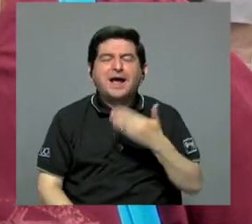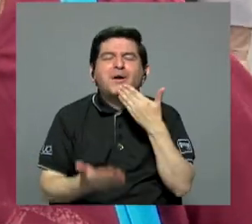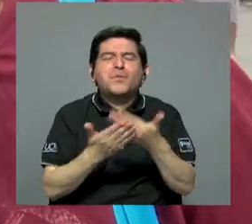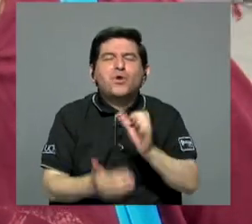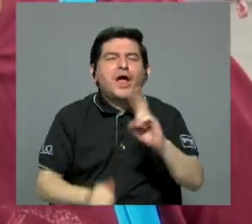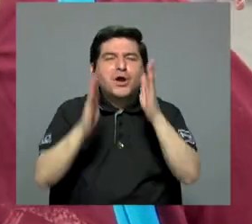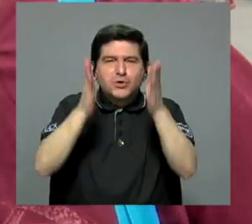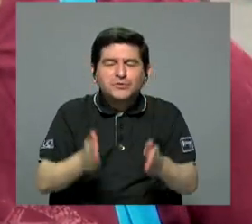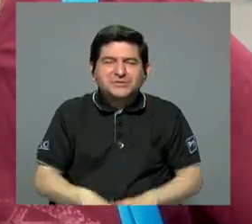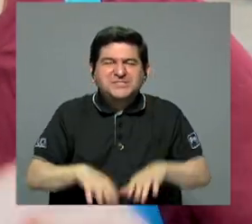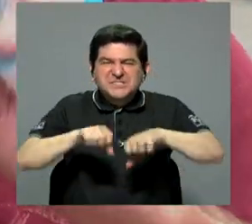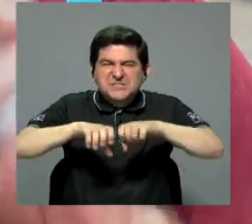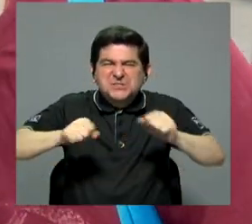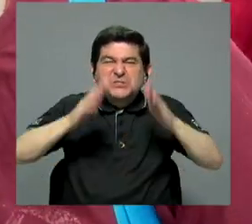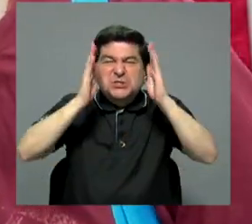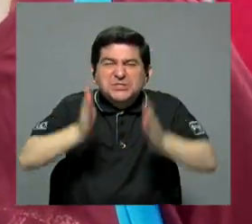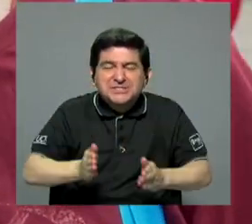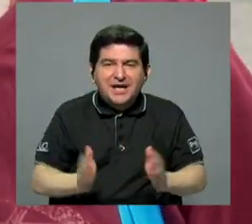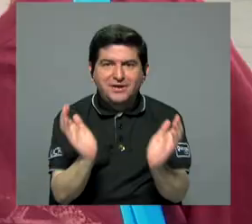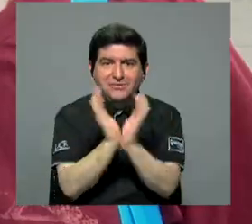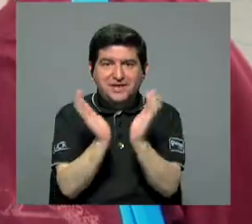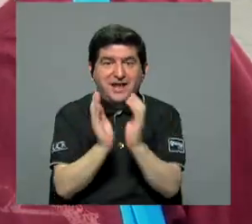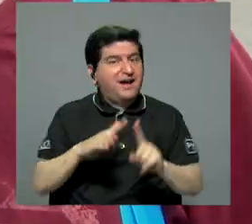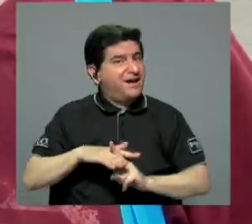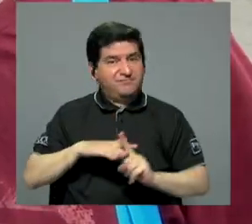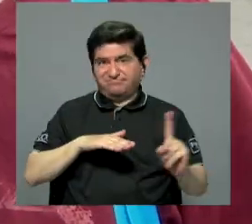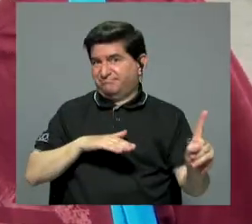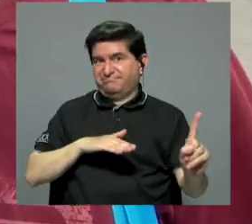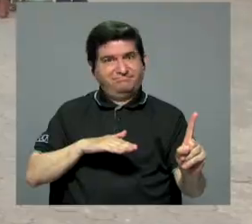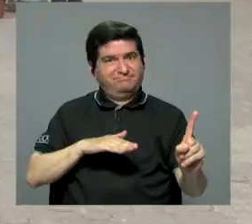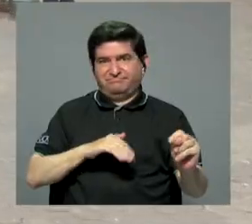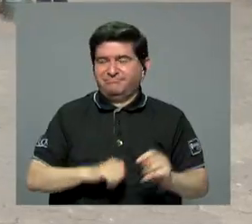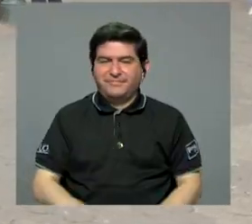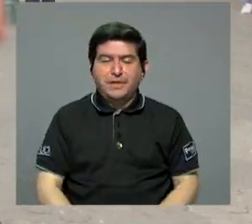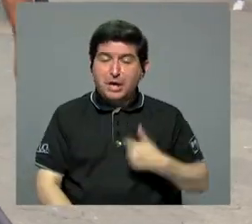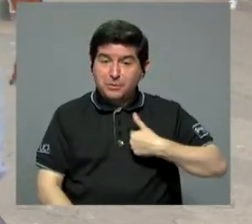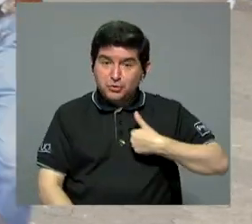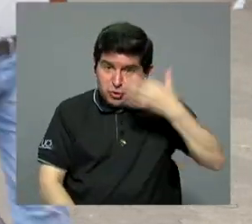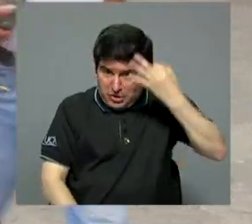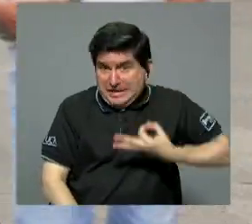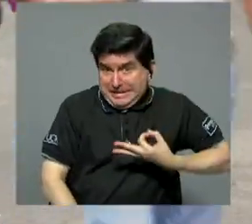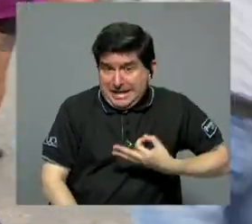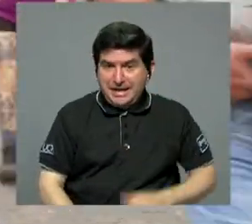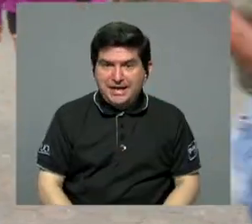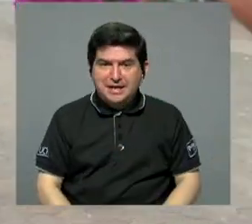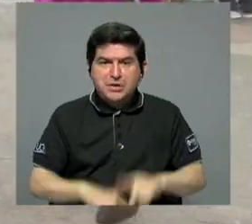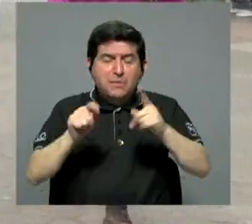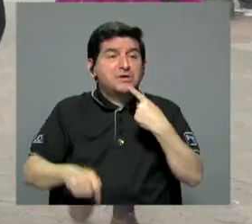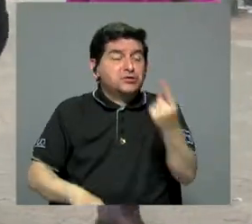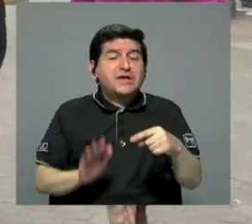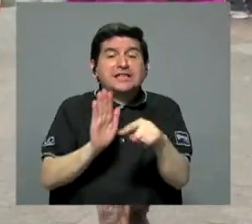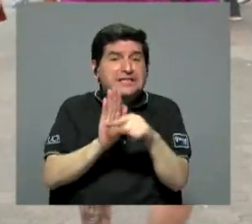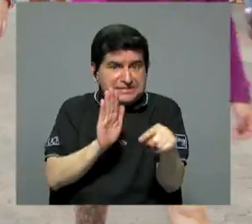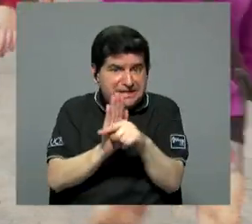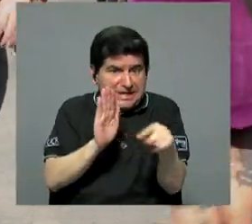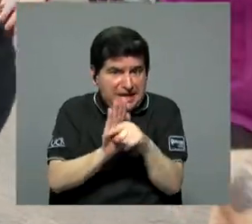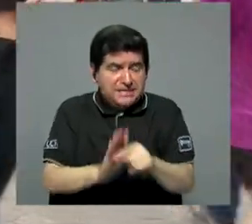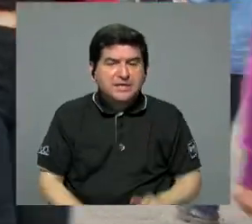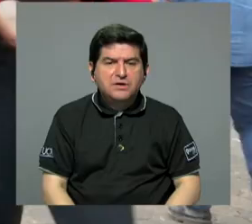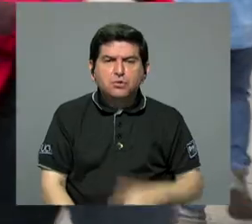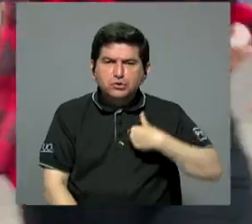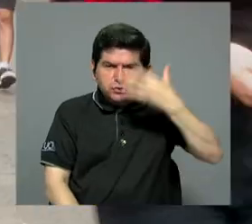somos tan choriceros y la caja no se escapa, ¿sí? A mi criterio, ¿verdad? Aunque muchos digan cosas negativas,